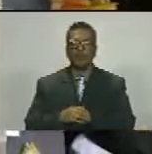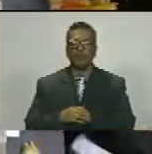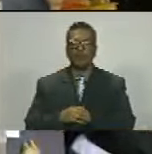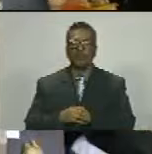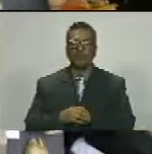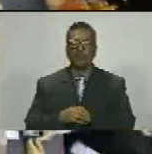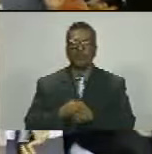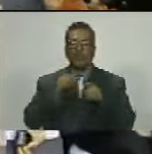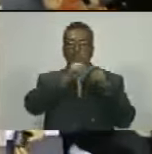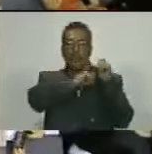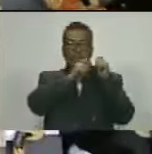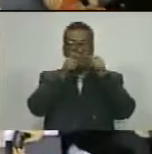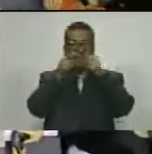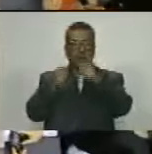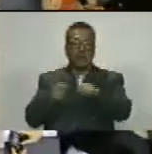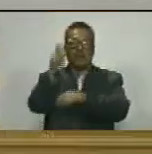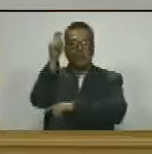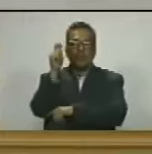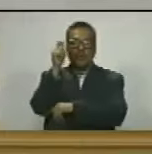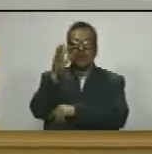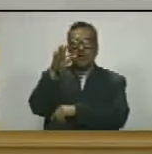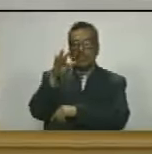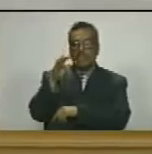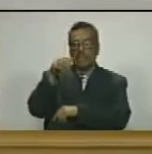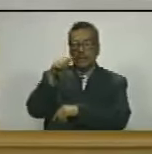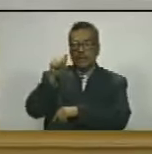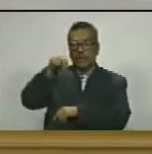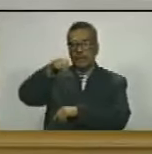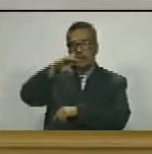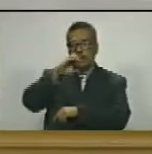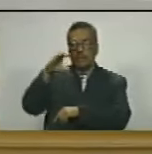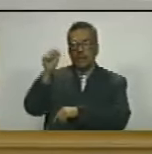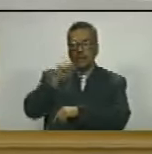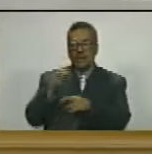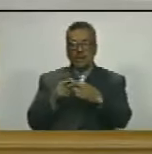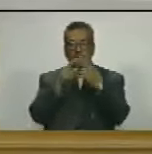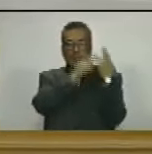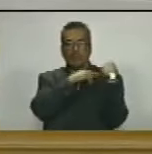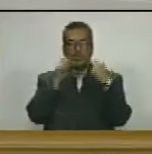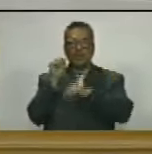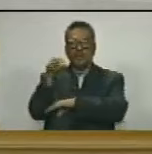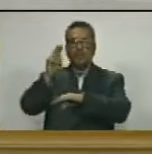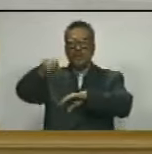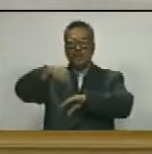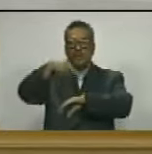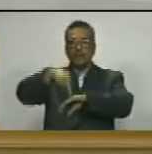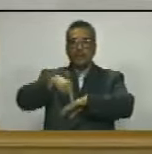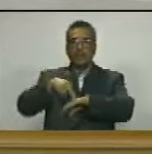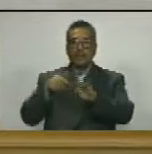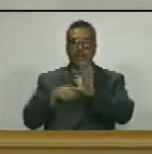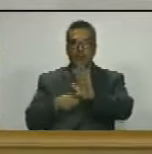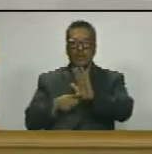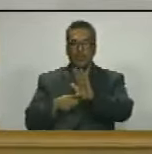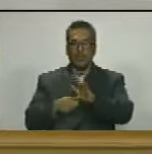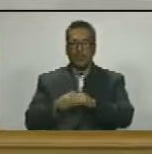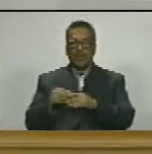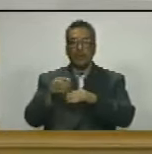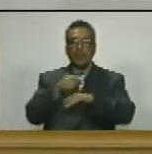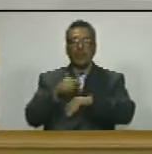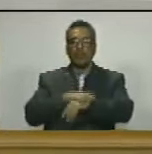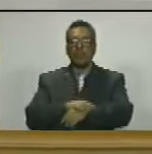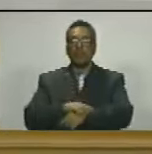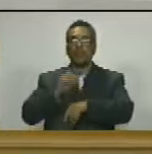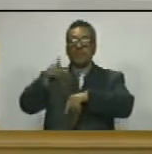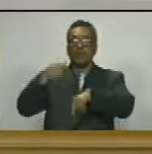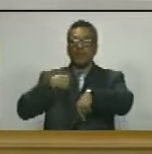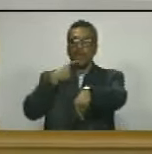la designación del diputado francisco ameliach representante de esta asamblea nacional ante el consejo de estado aquí en la